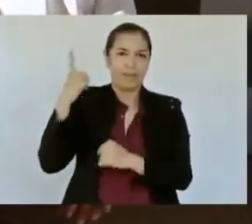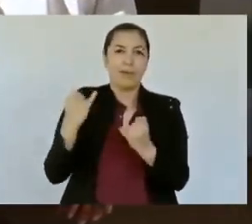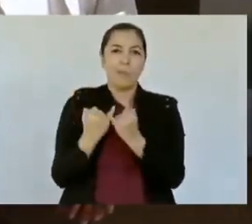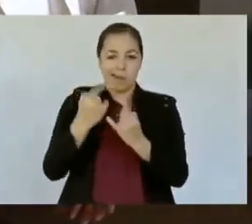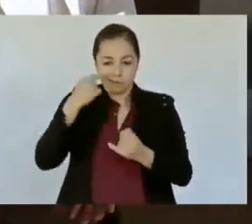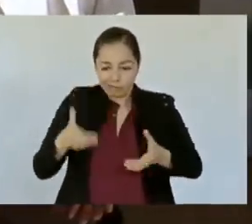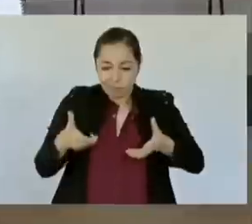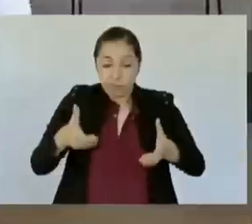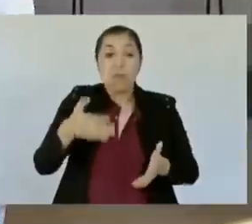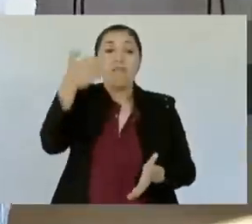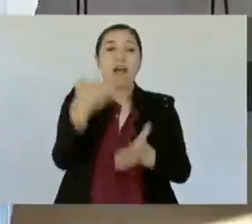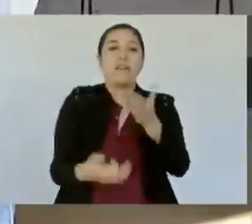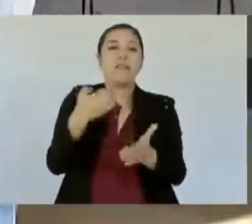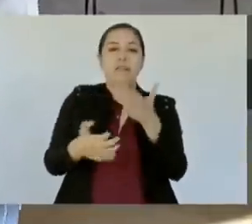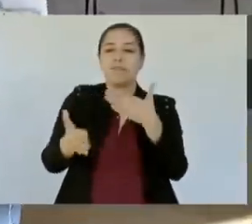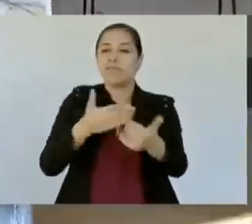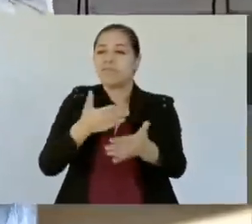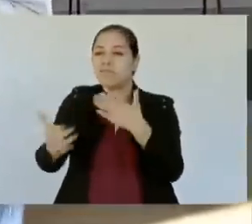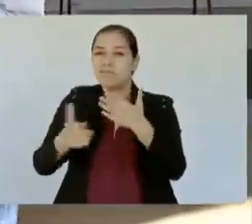modernizado.